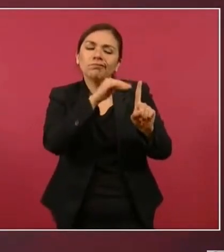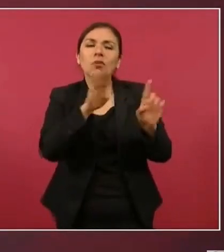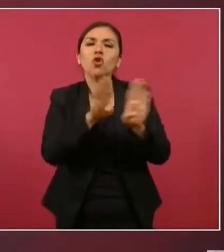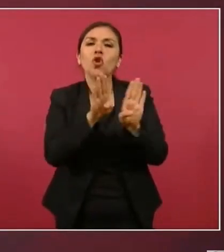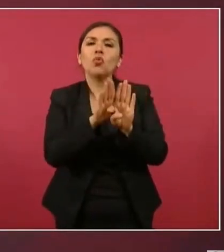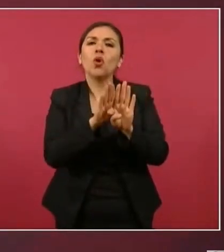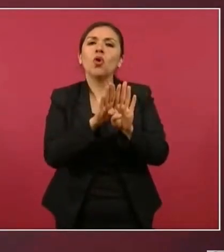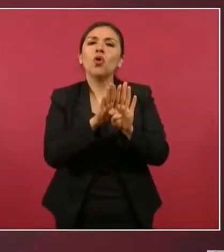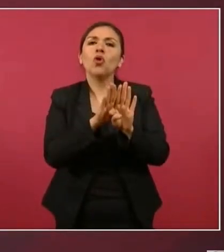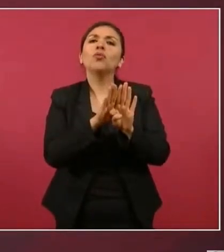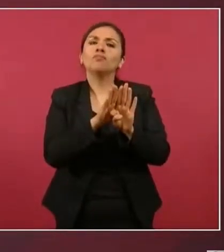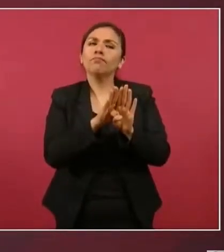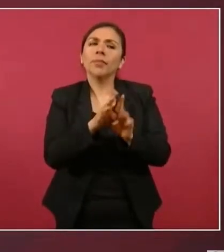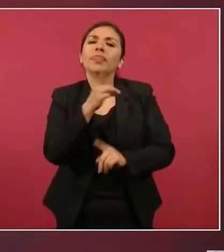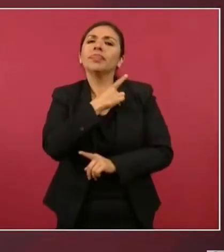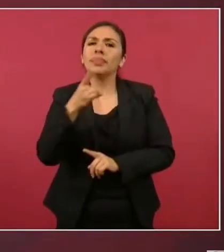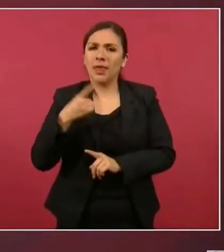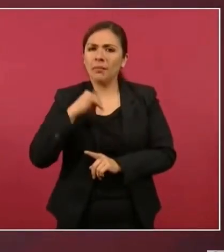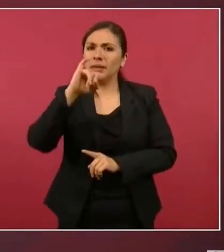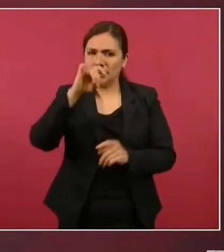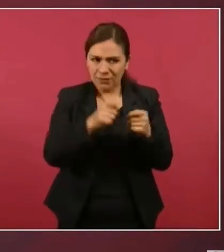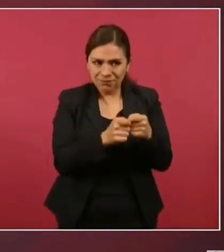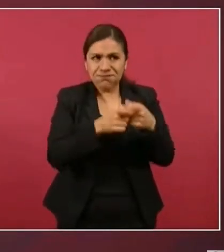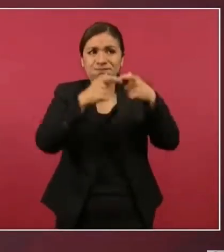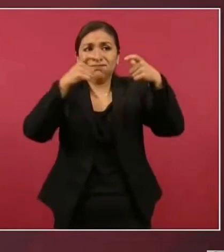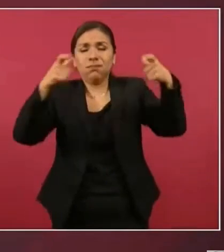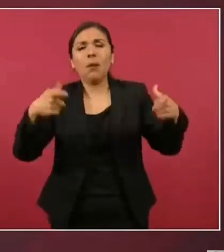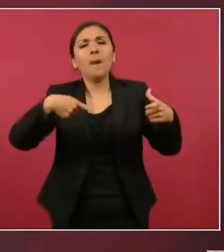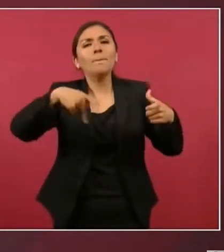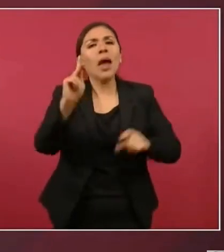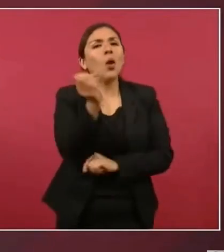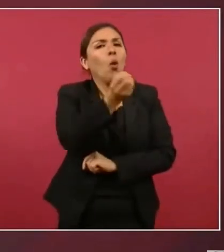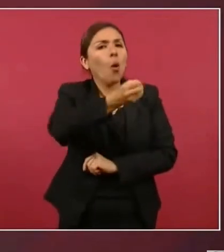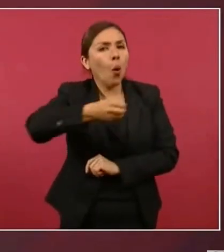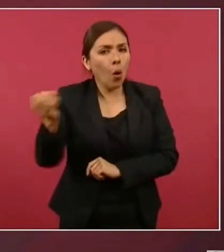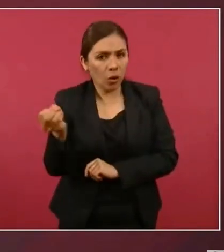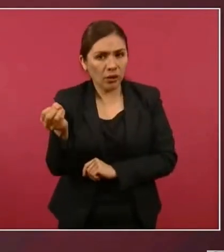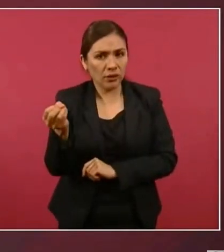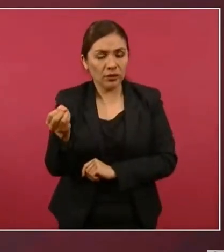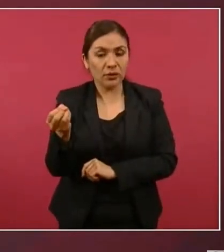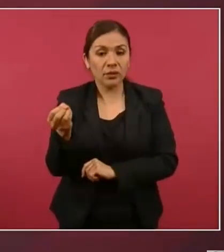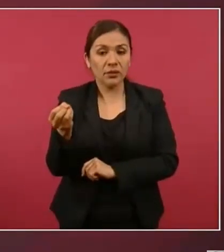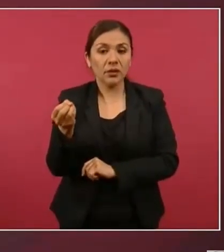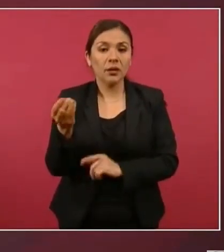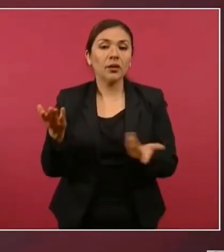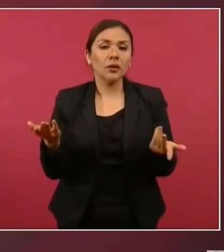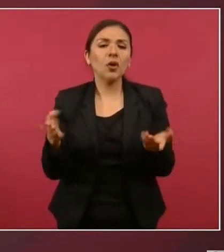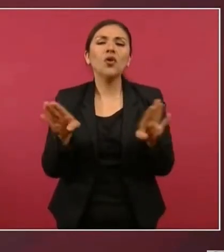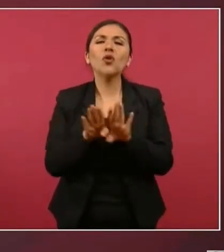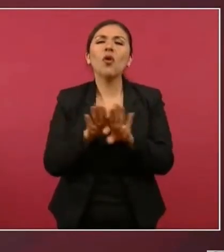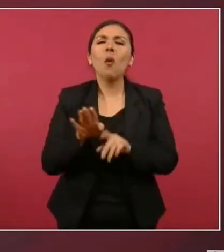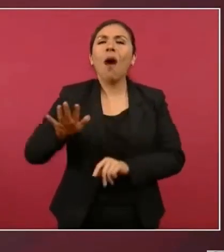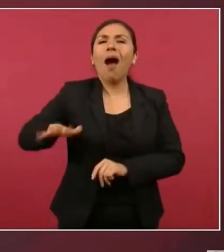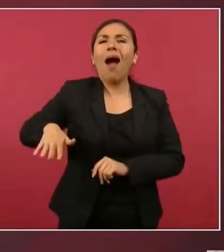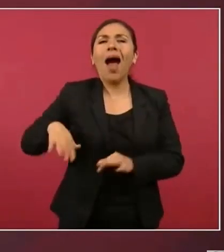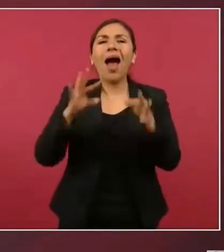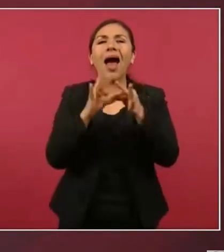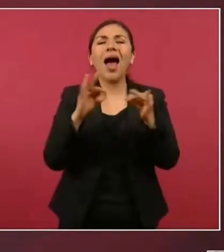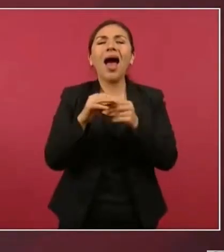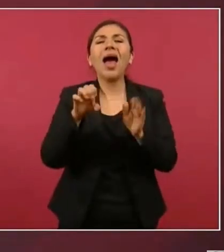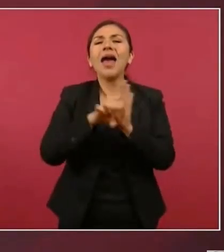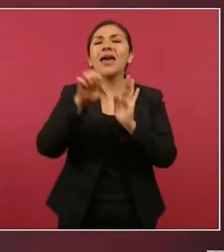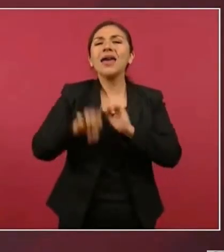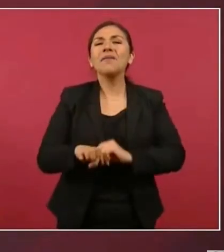también el crecimiento. Un poco lo que hablábamos de las